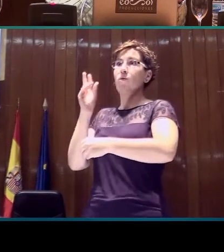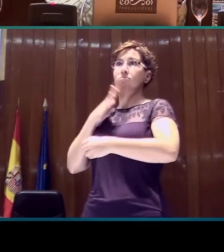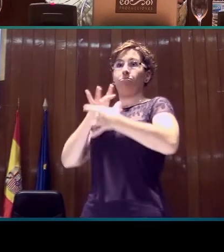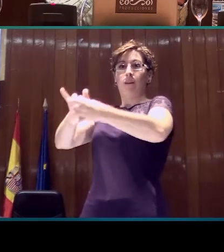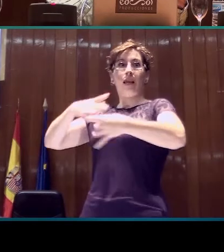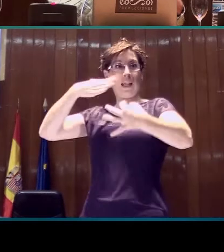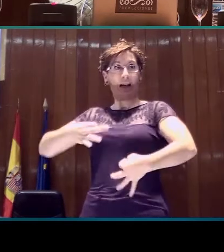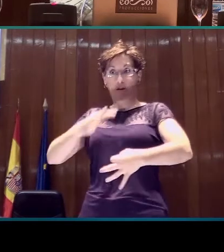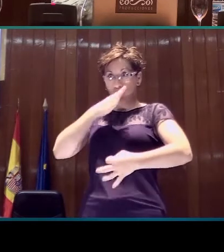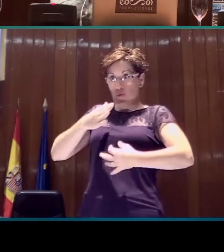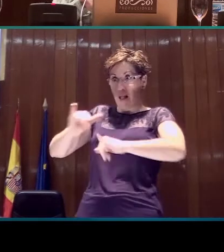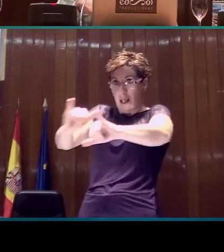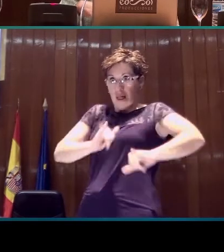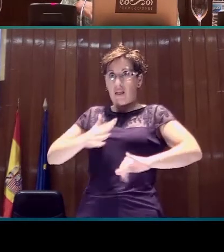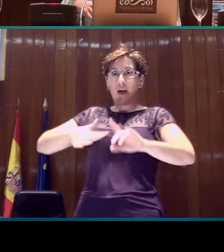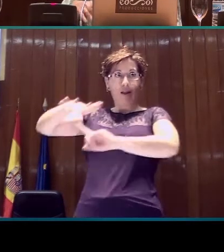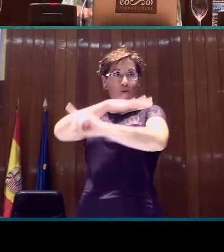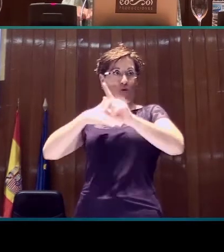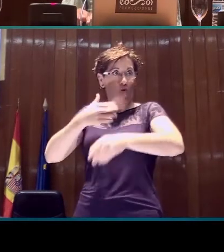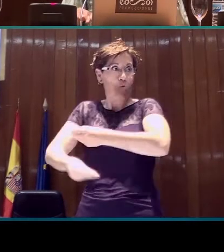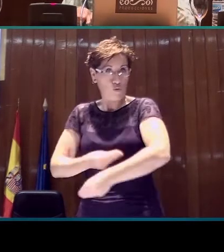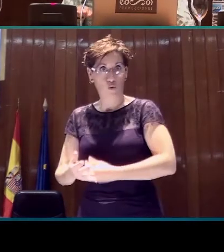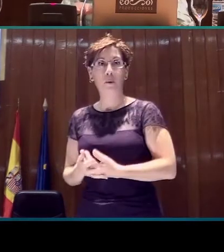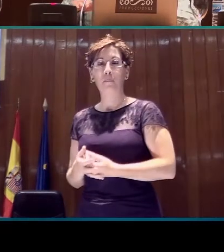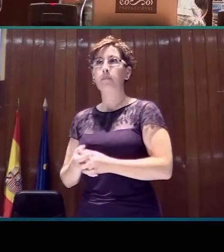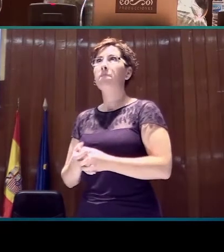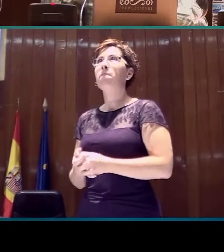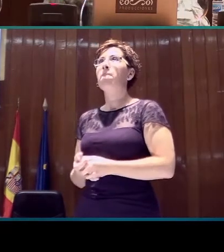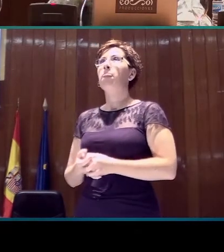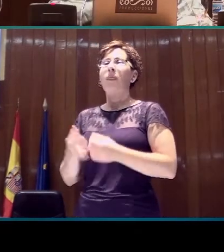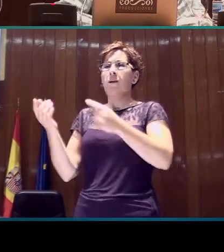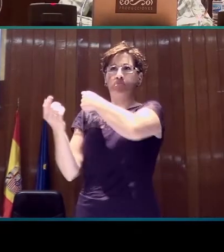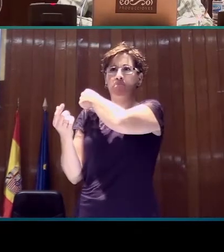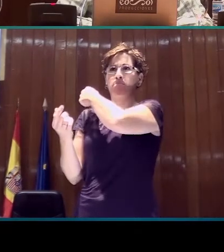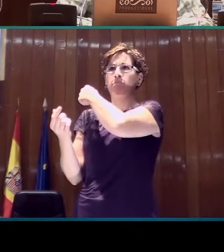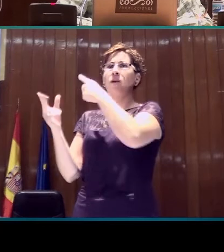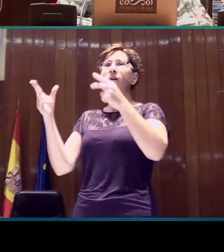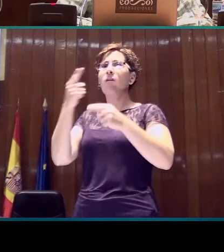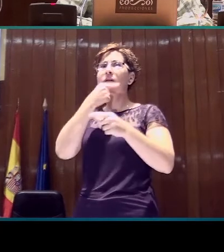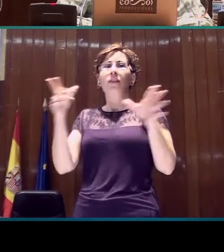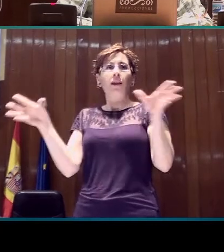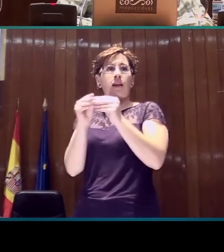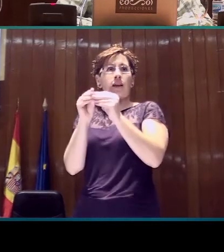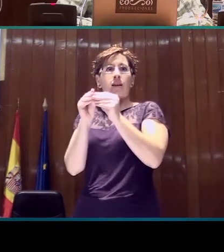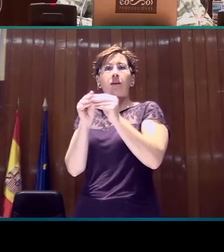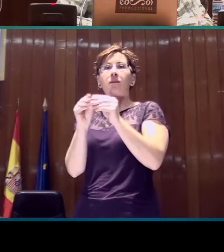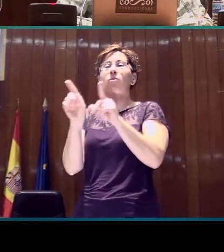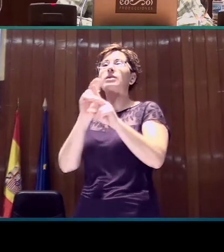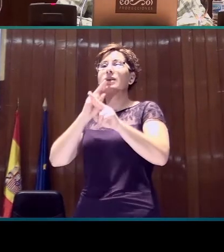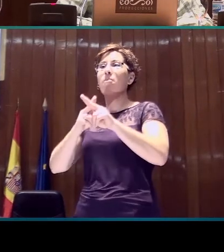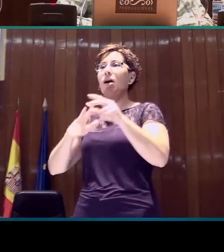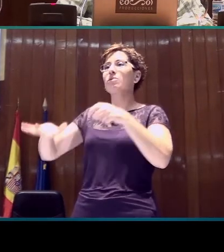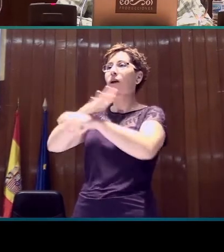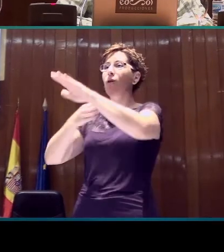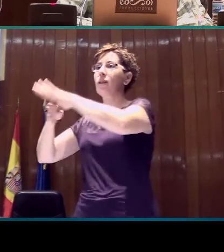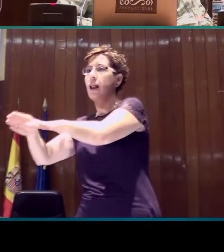físico inmediato, ¿de acuerdo? Voy a presentaros en un esquema, entonces, los espacios de entrada y el espacio de mezcla